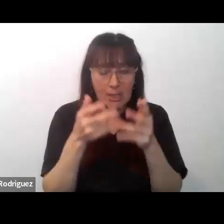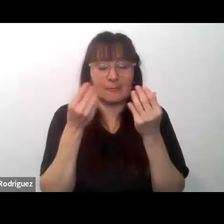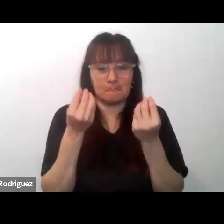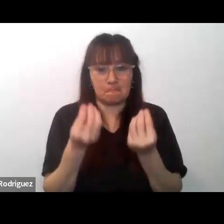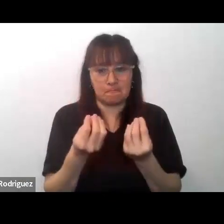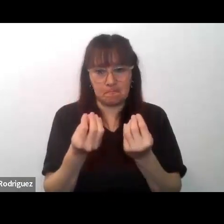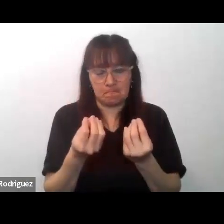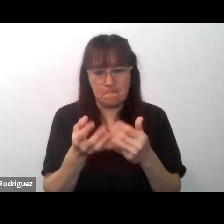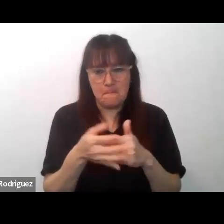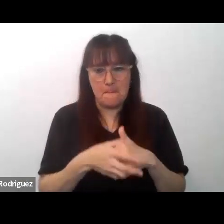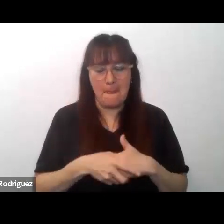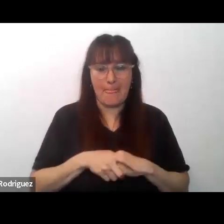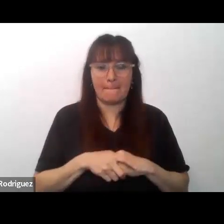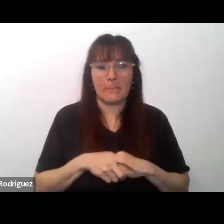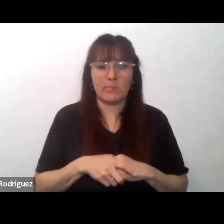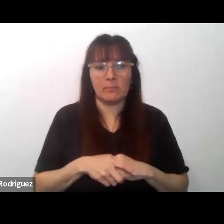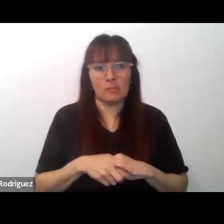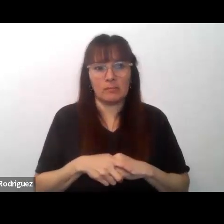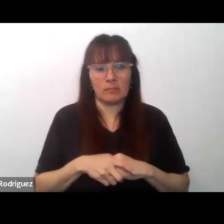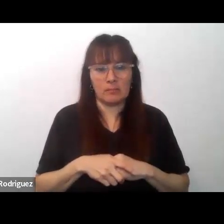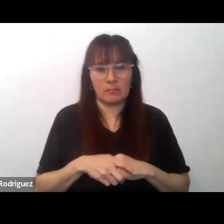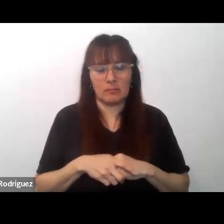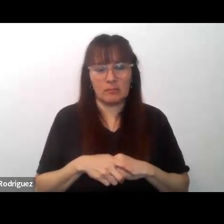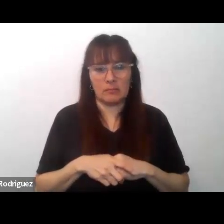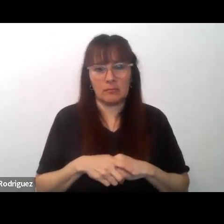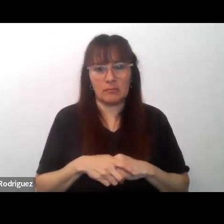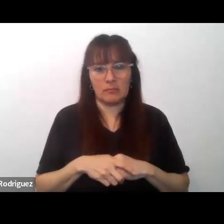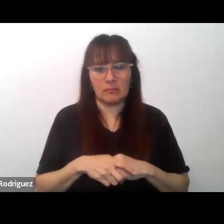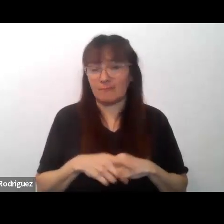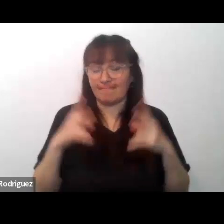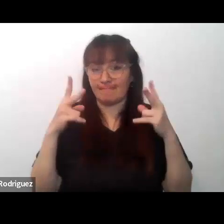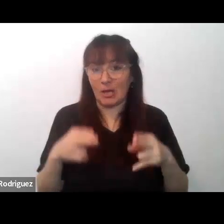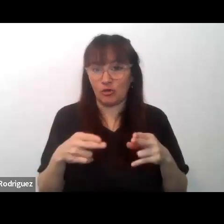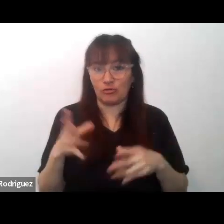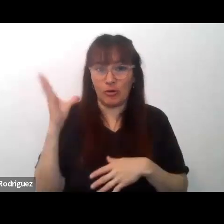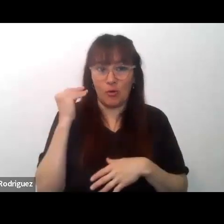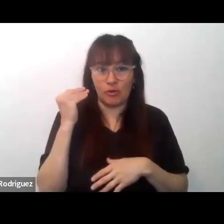lo que se cortó el audio